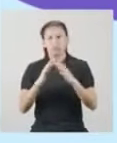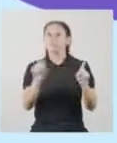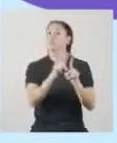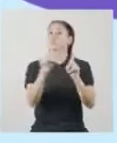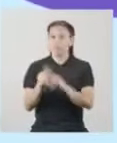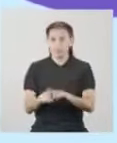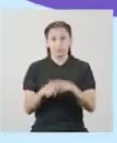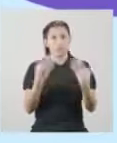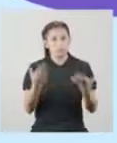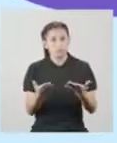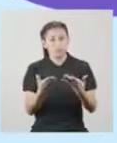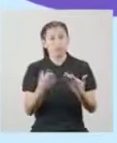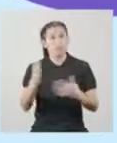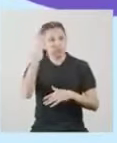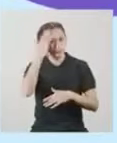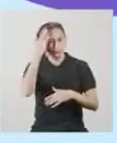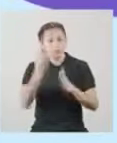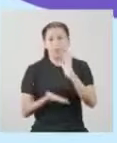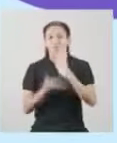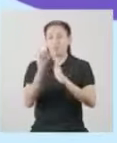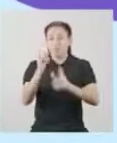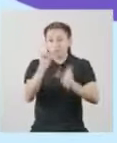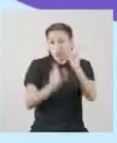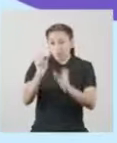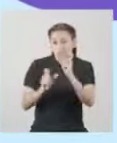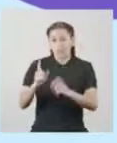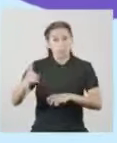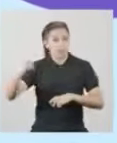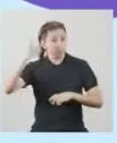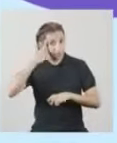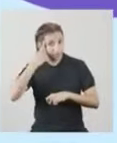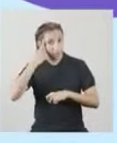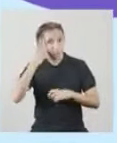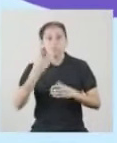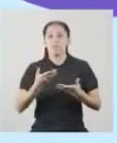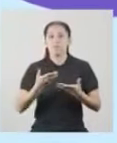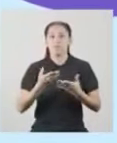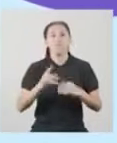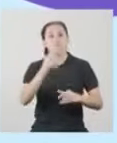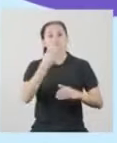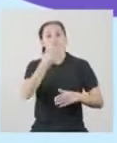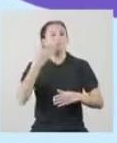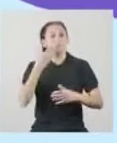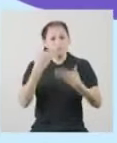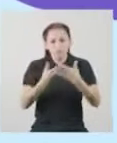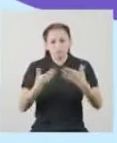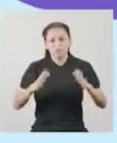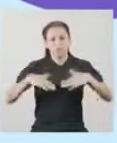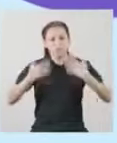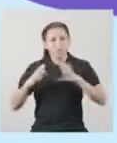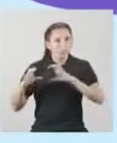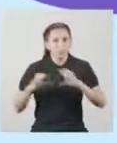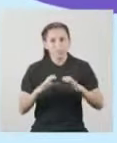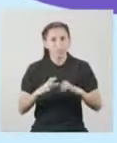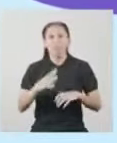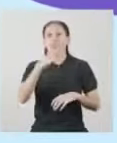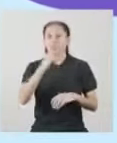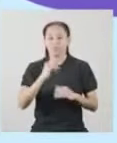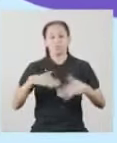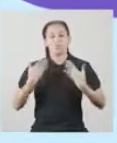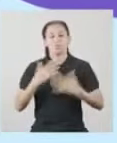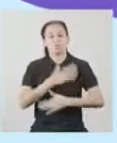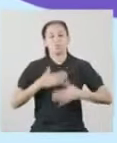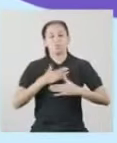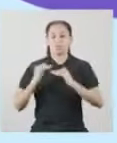Además de que sabemos que mientras más personas piensen Mejores cosas podemos hacer Y